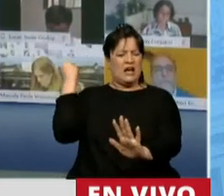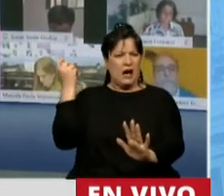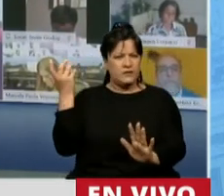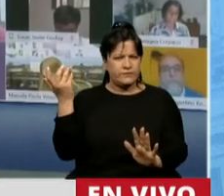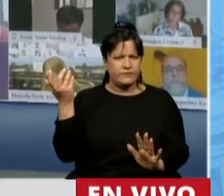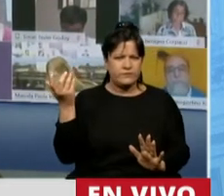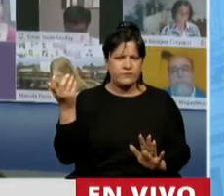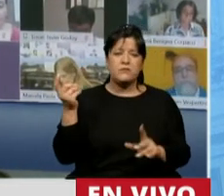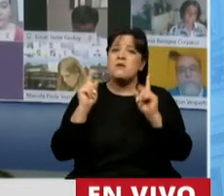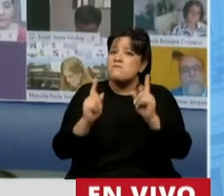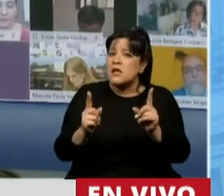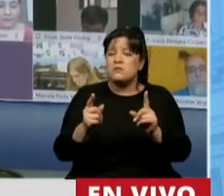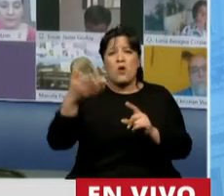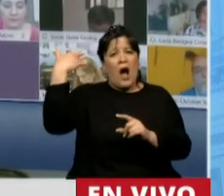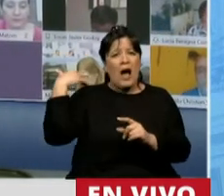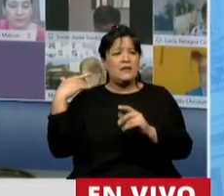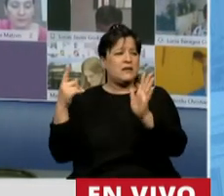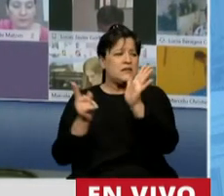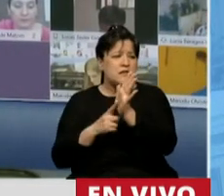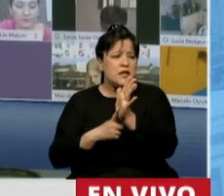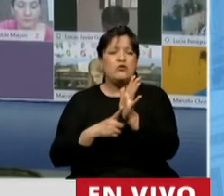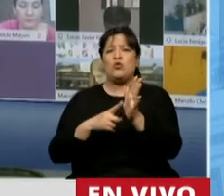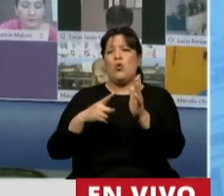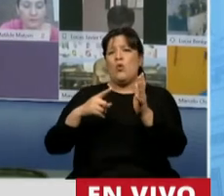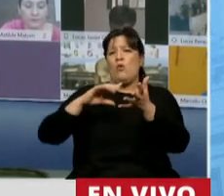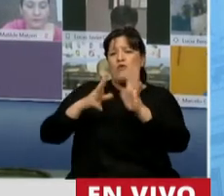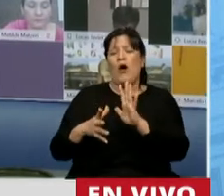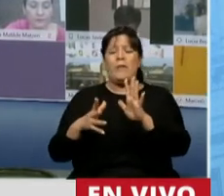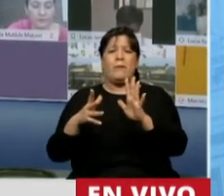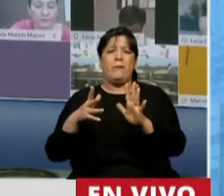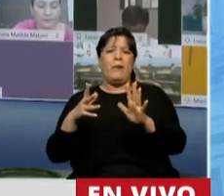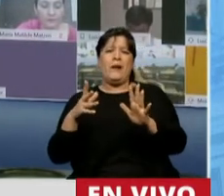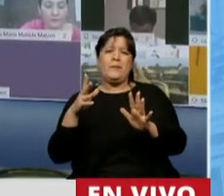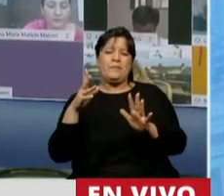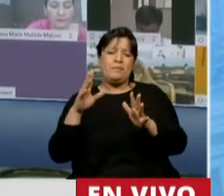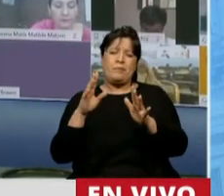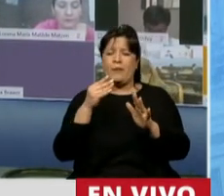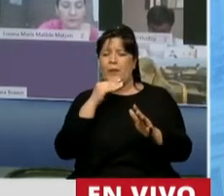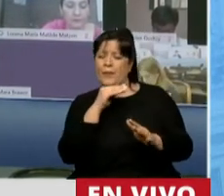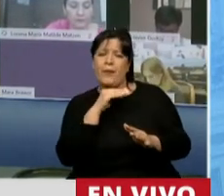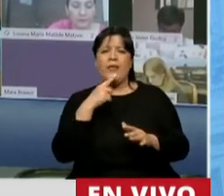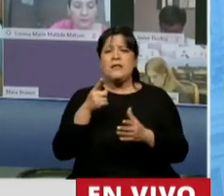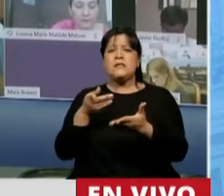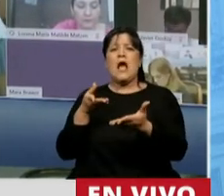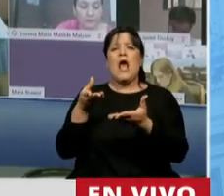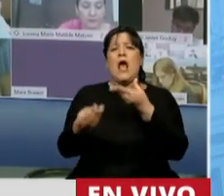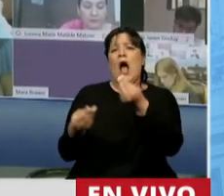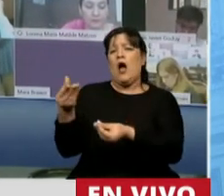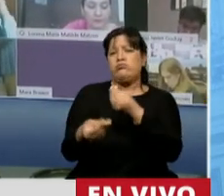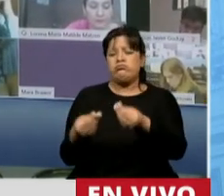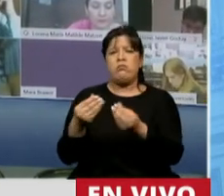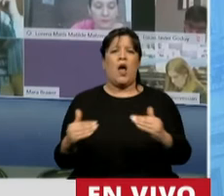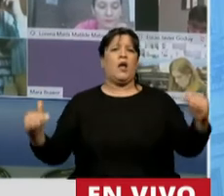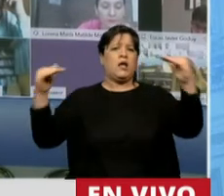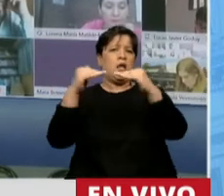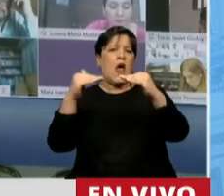Bajo títulos decorados o maquillados, hablando de solidaridad, de equidad